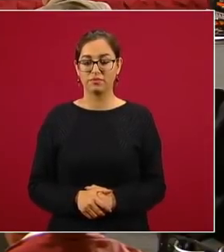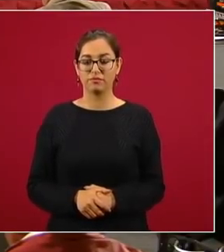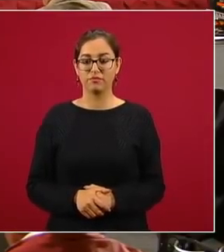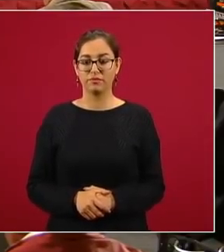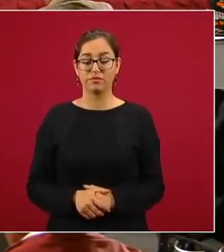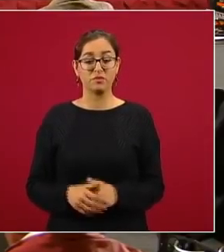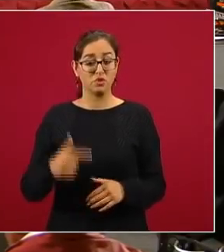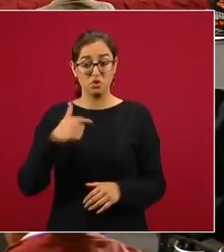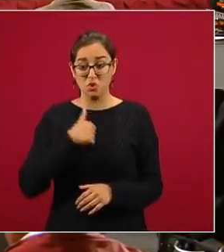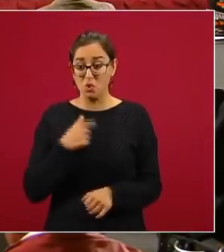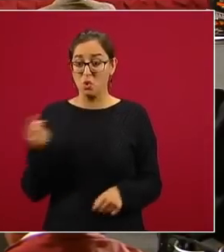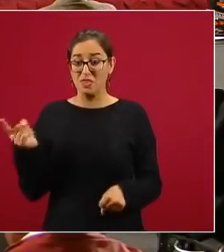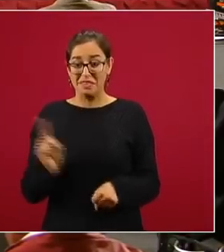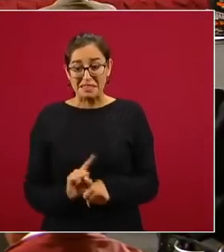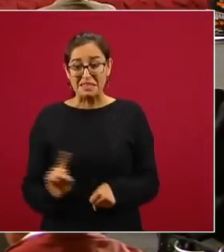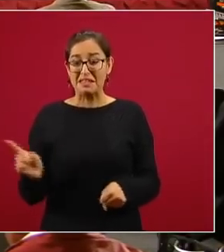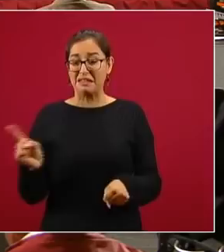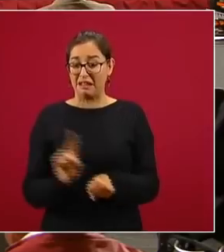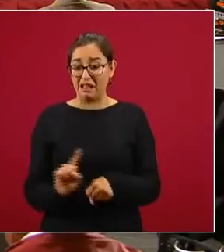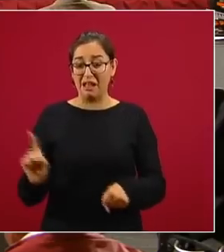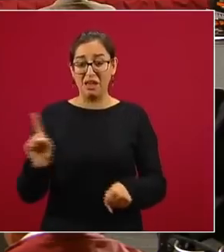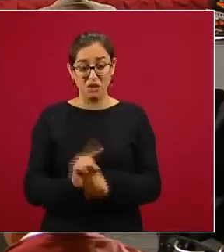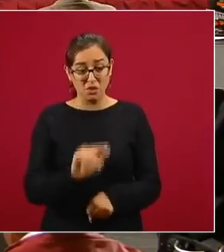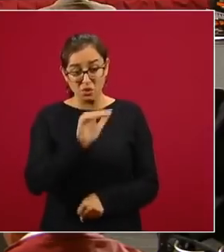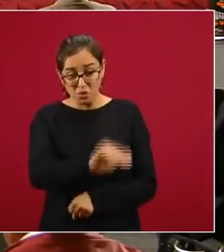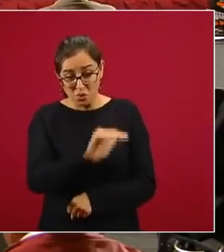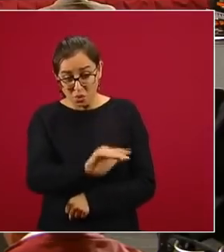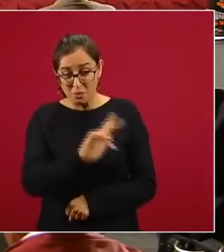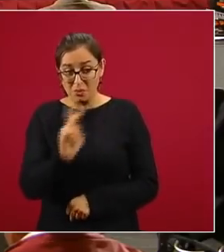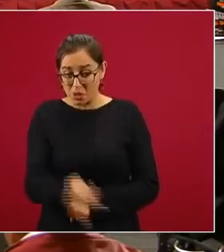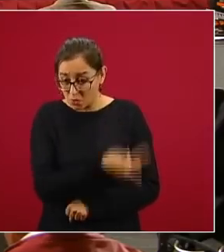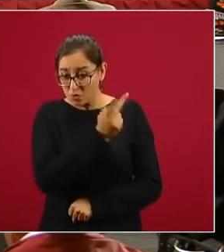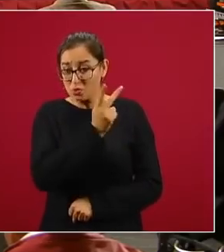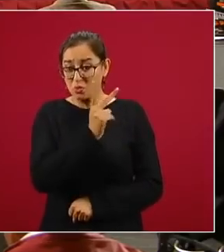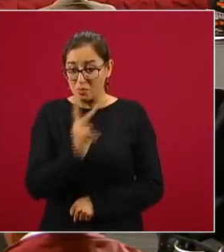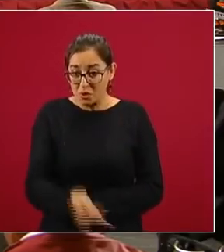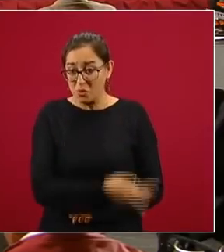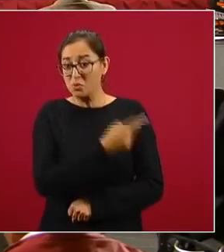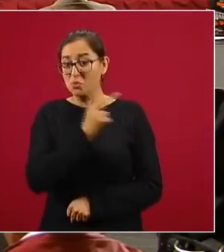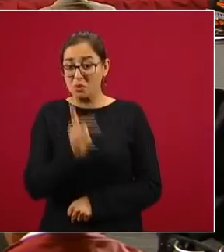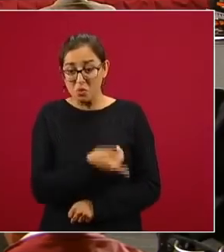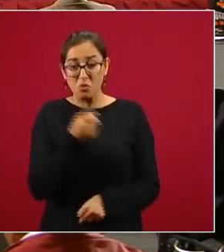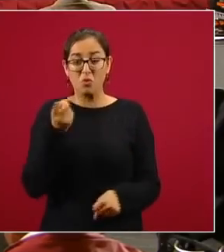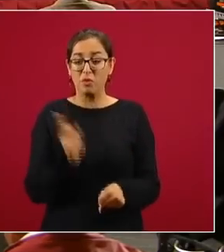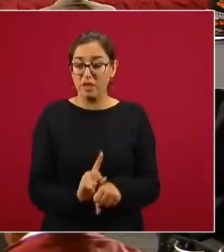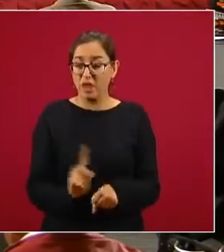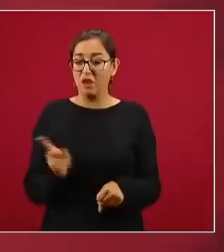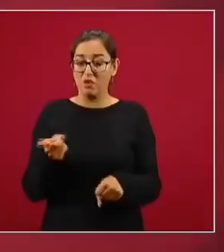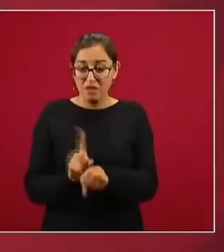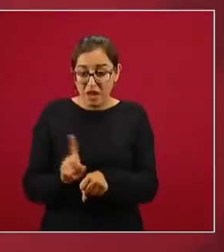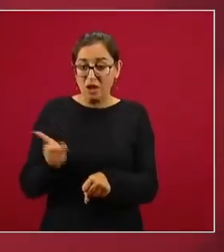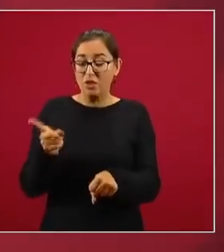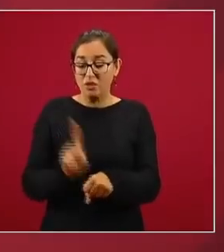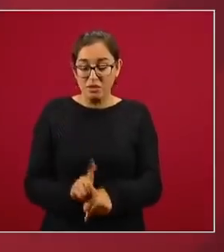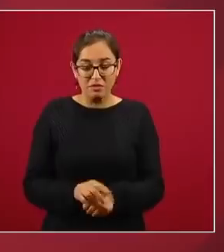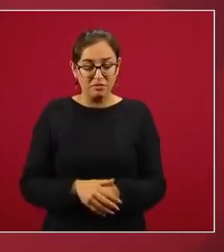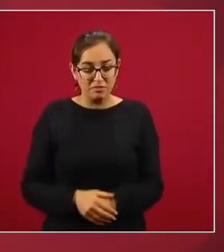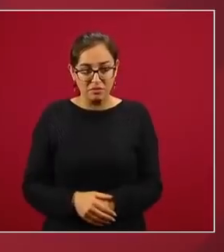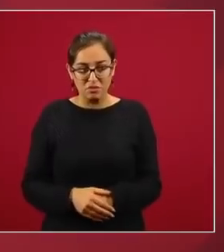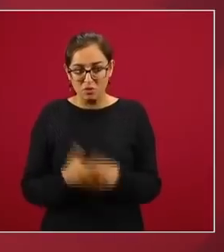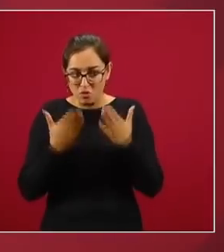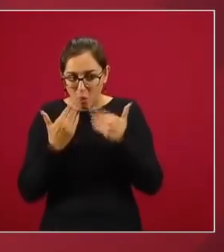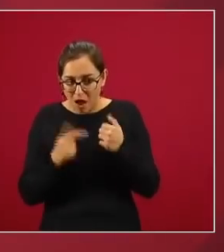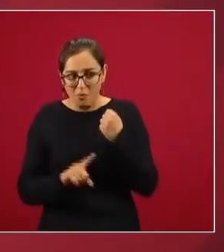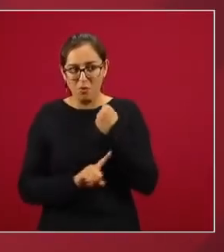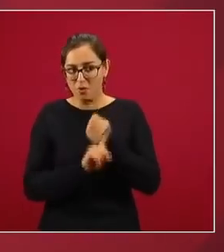preguntándole a la directora de Conagua, no hay problema,